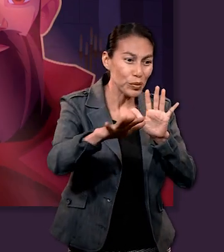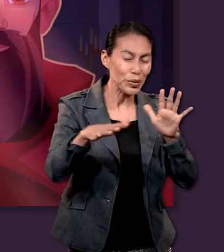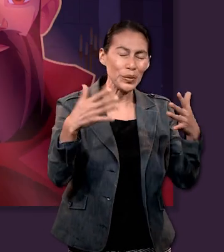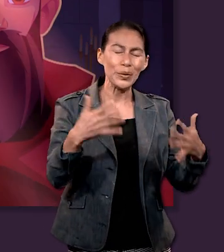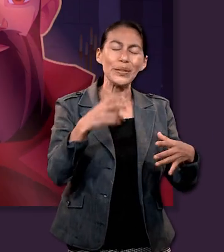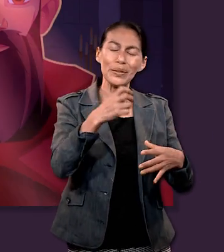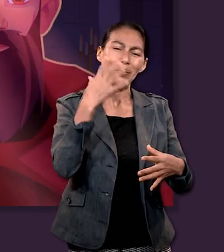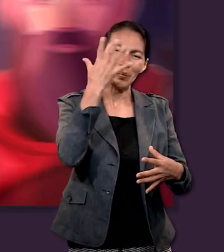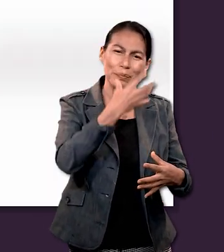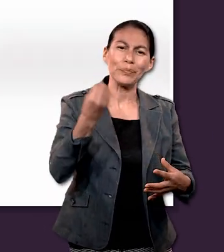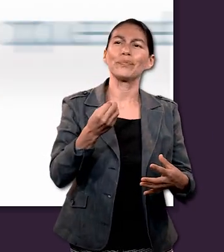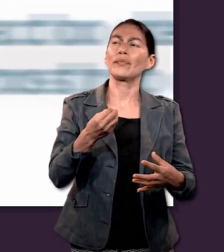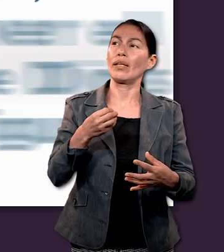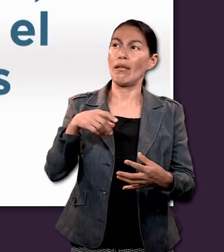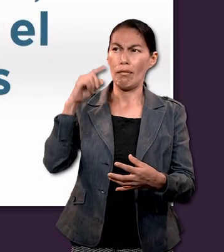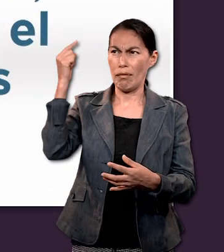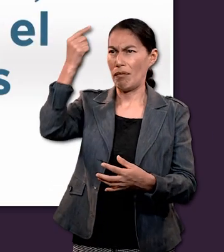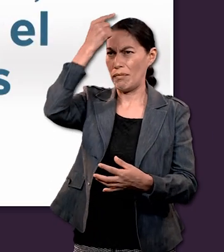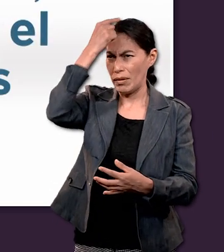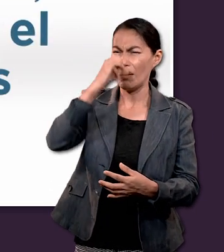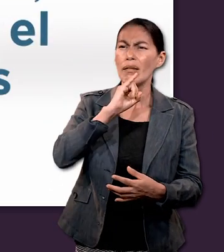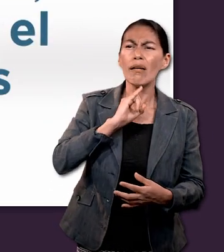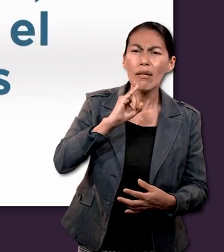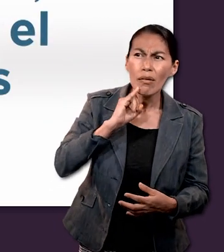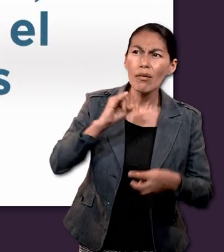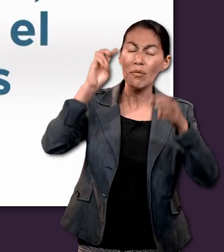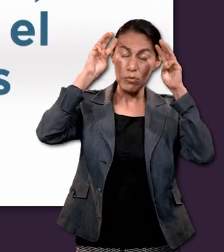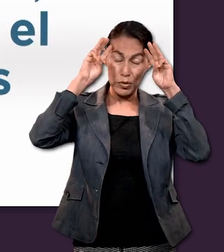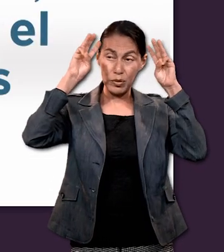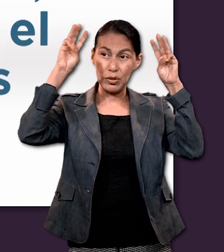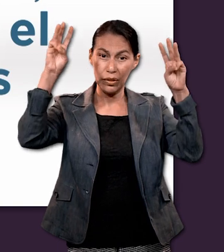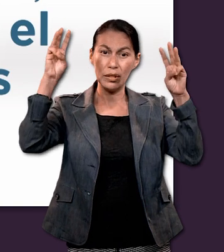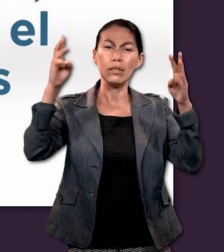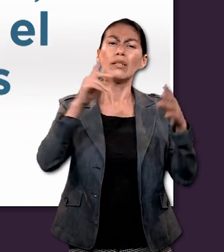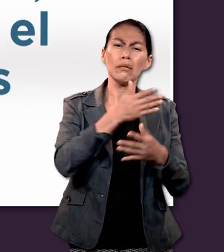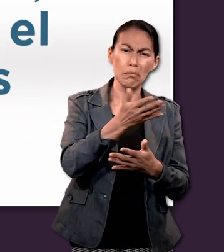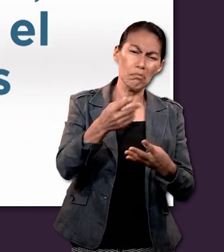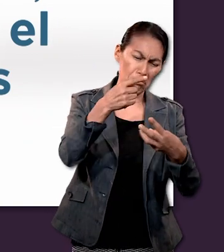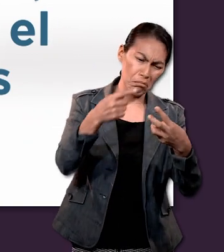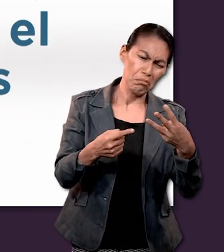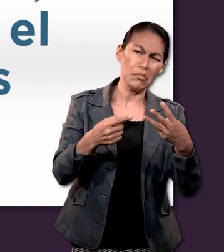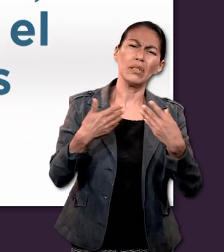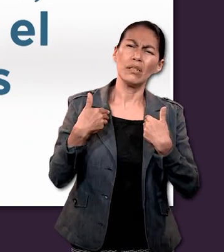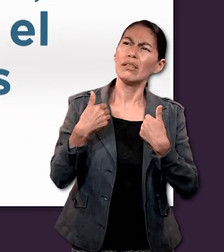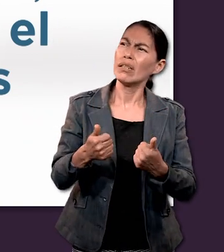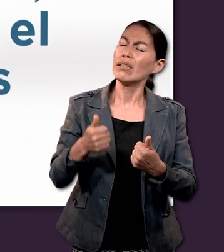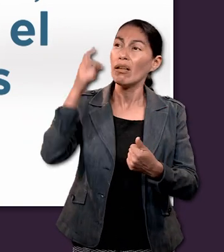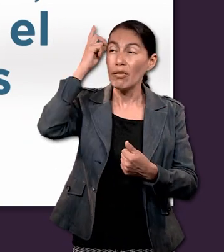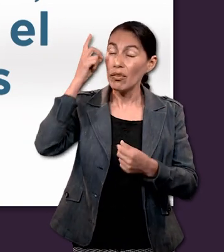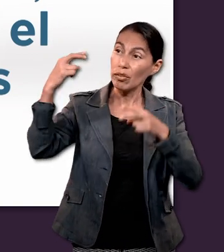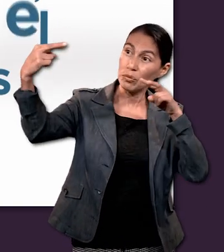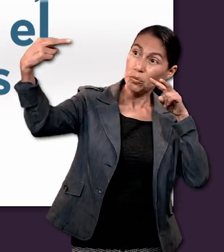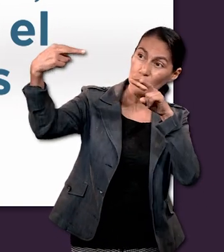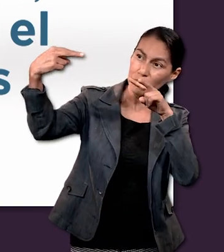rostro sobre ellos. Obviamente, David entiende, al igual que Jacob y Moisés, que el acto de ver el